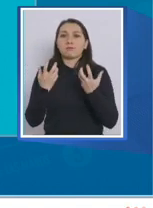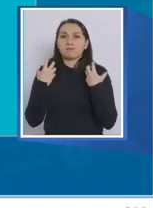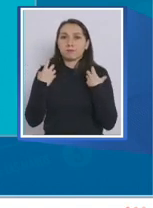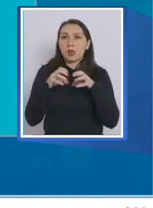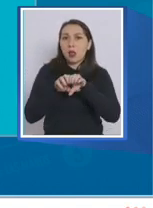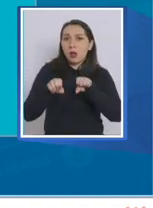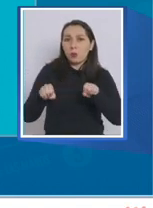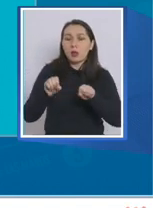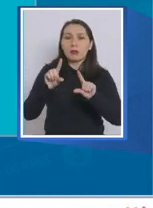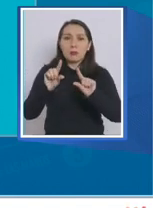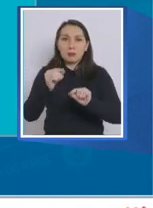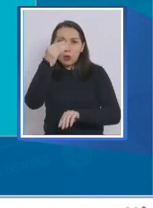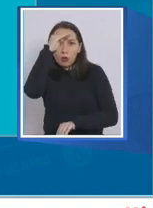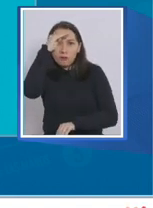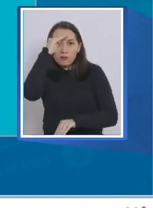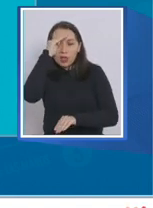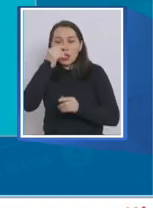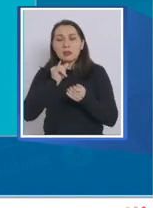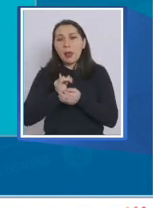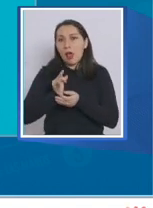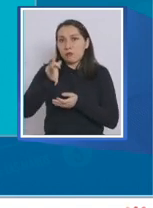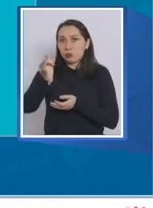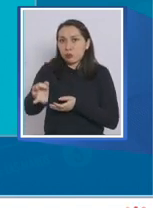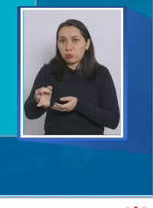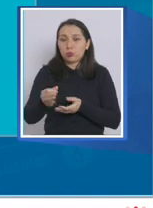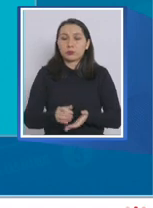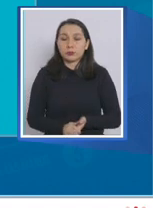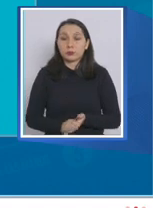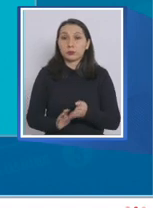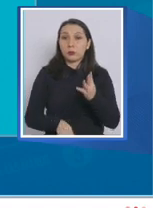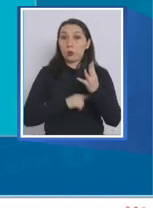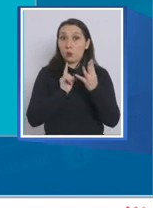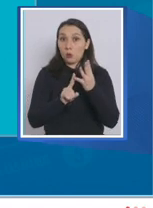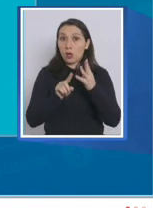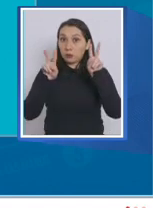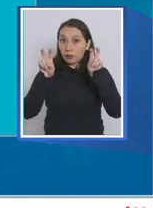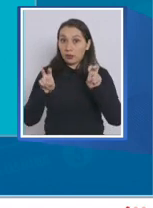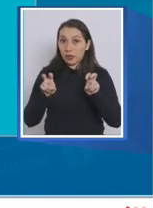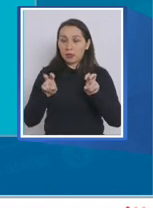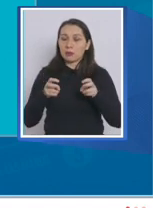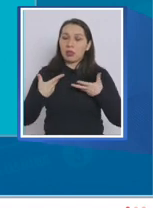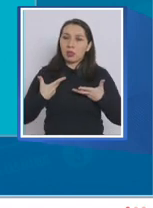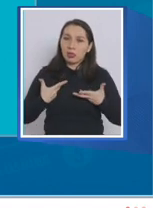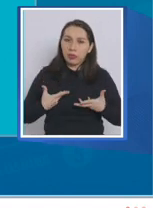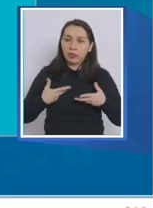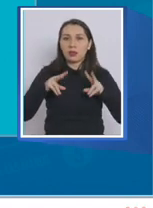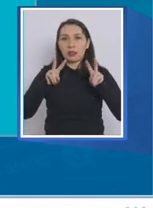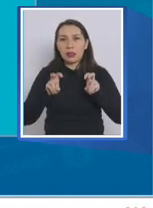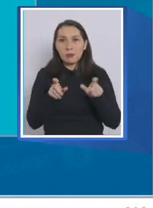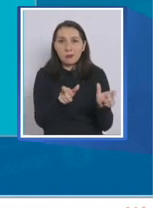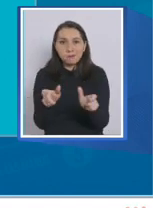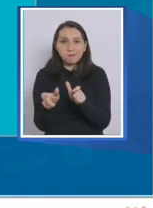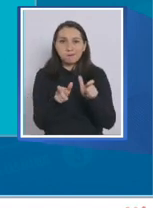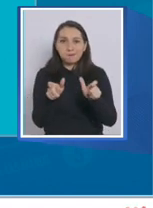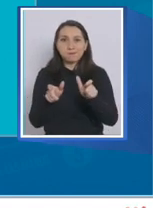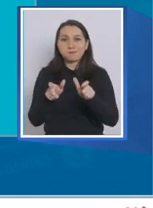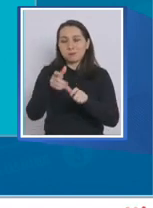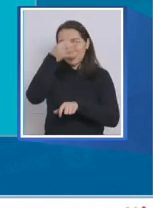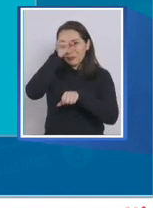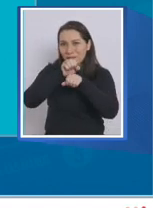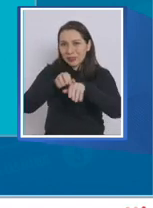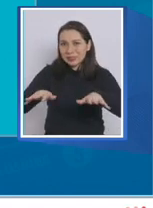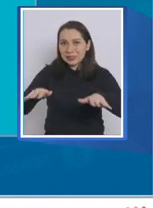consensos y las confianzas a largo plazo. Un cuarto tópico es el desgaste de las medidas de contención de la pandemia,